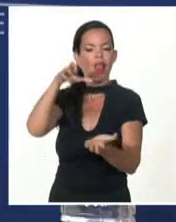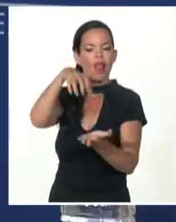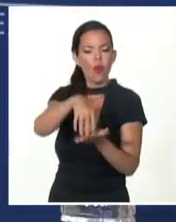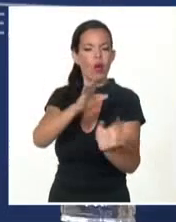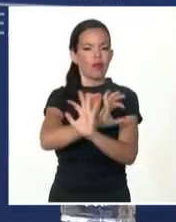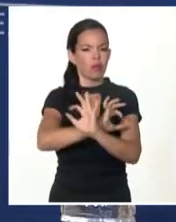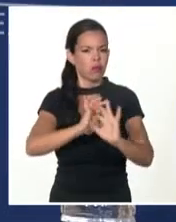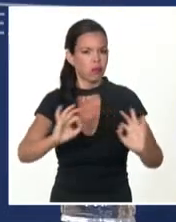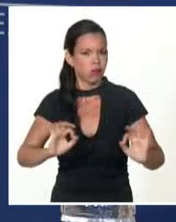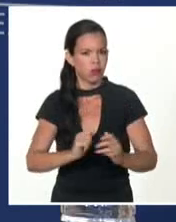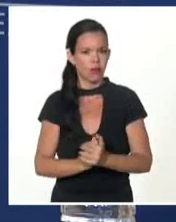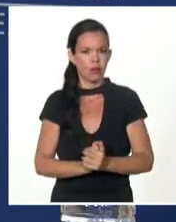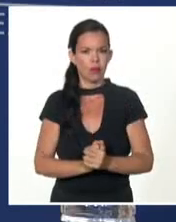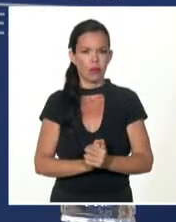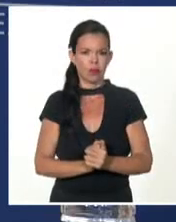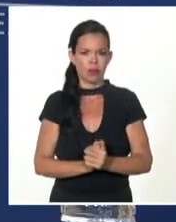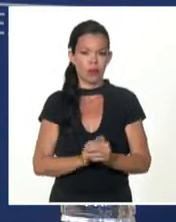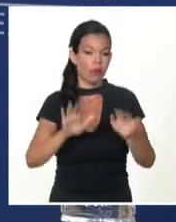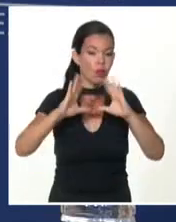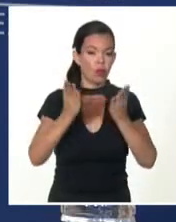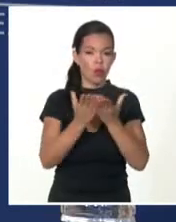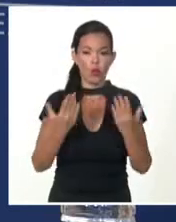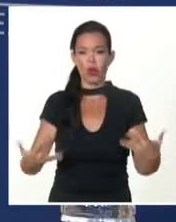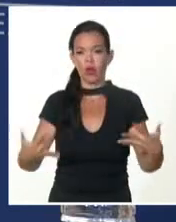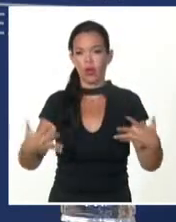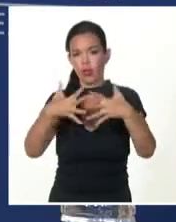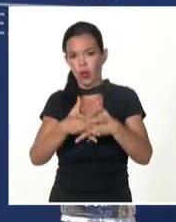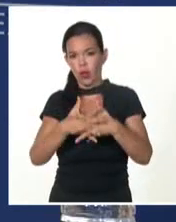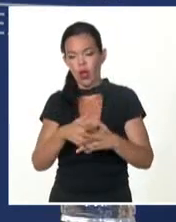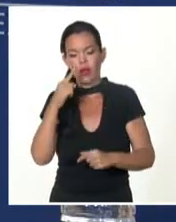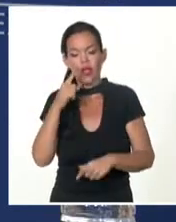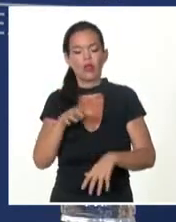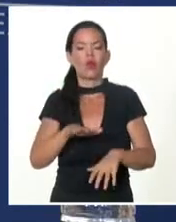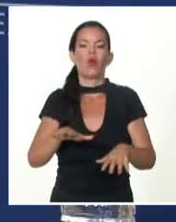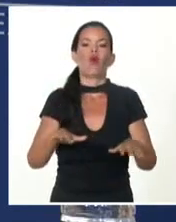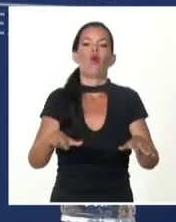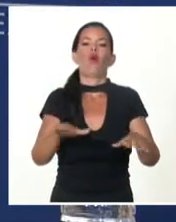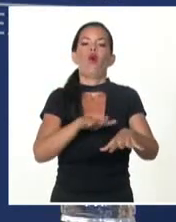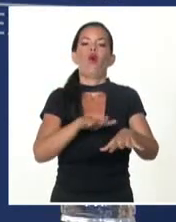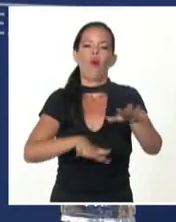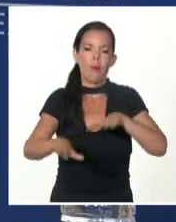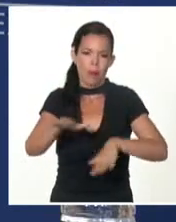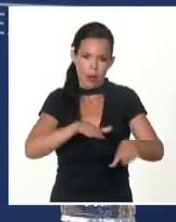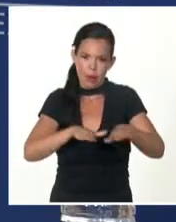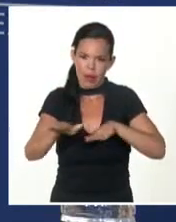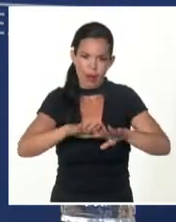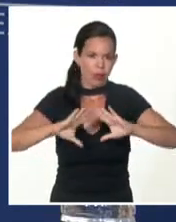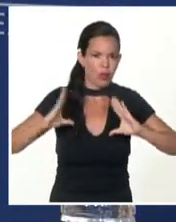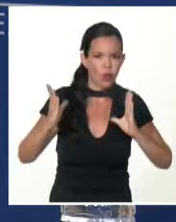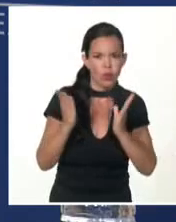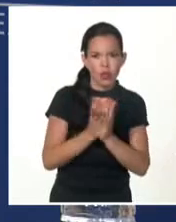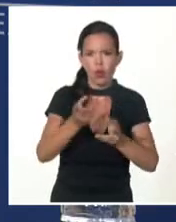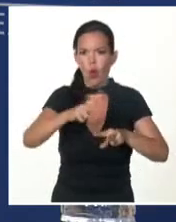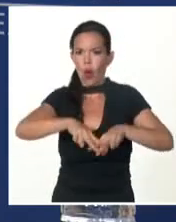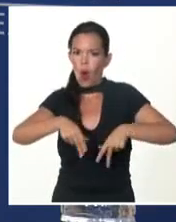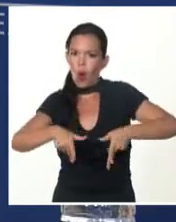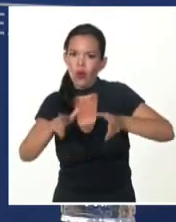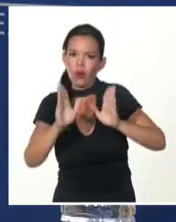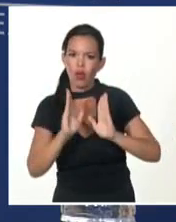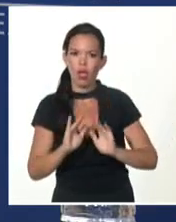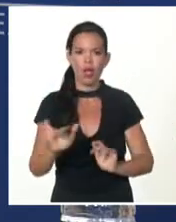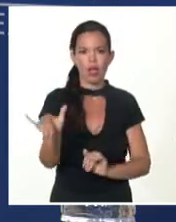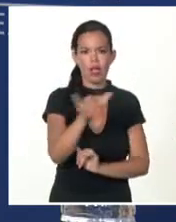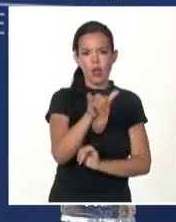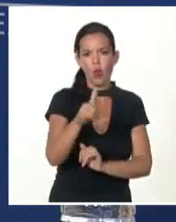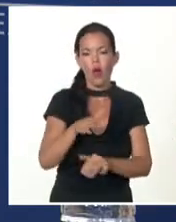los eventos en sí, que van desde las condiciones de las instalaciones, de la preparación del personal, de la tecnología, de